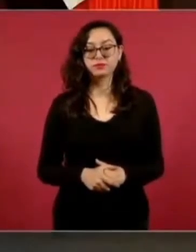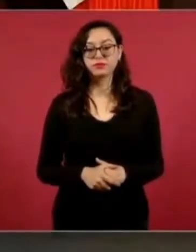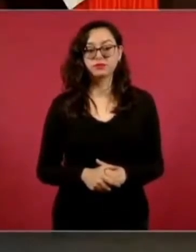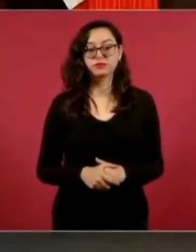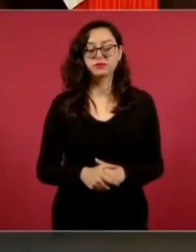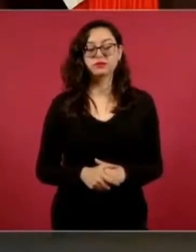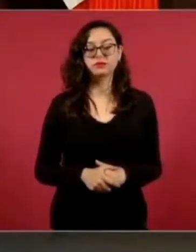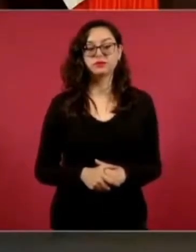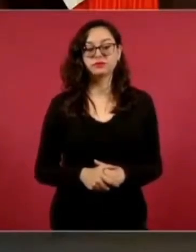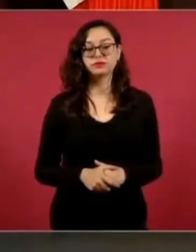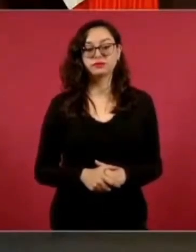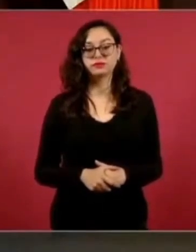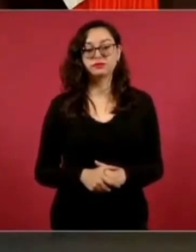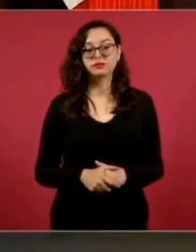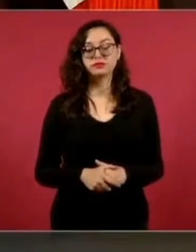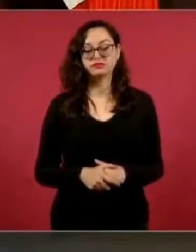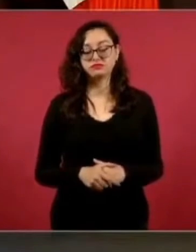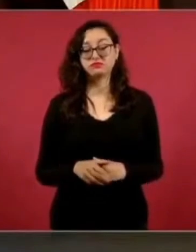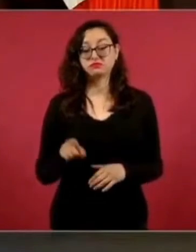pues por aquí debe estar, ¿no?